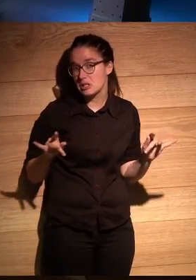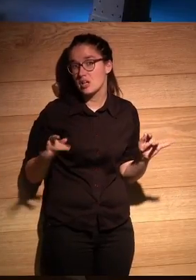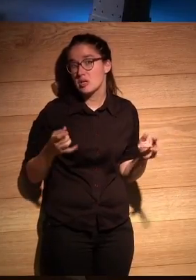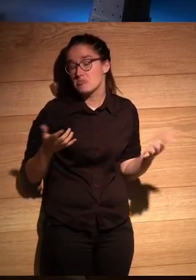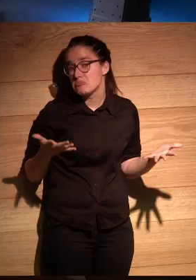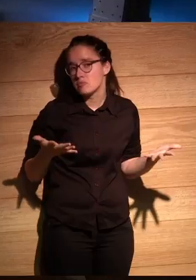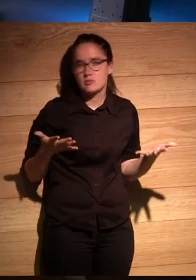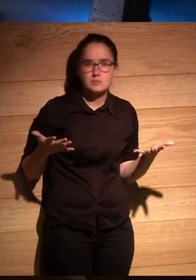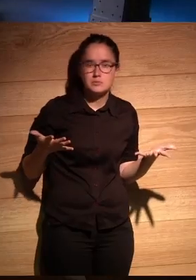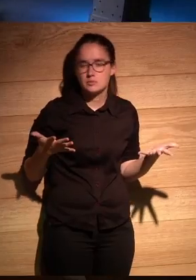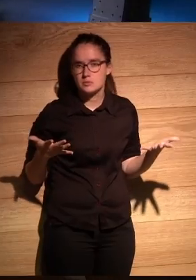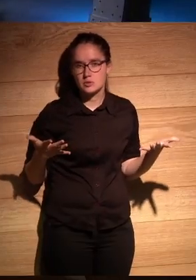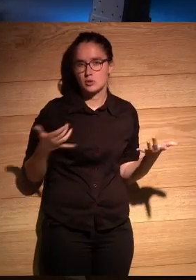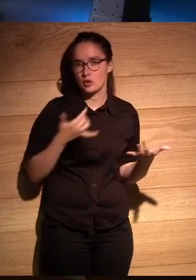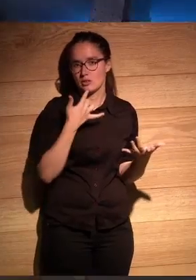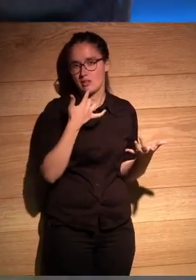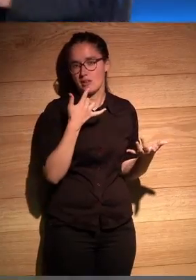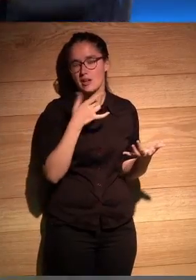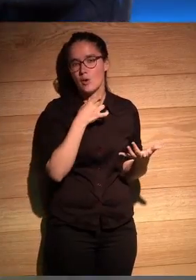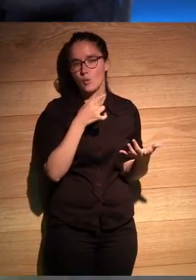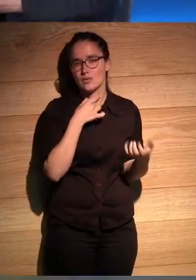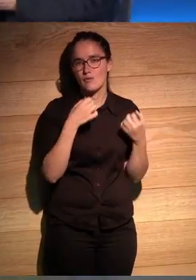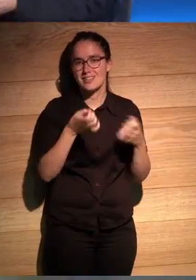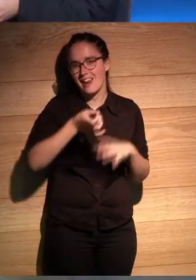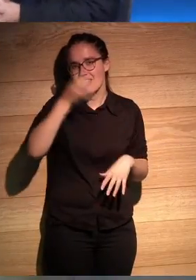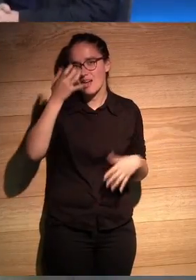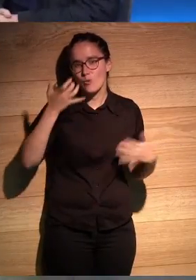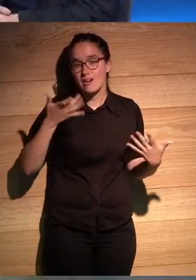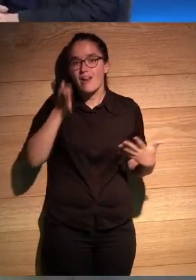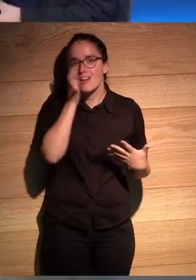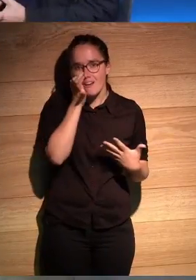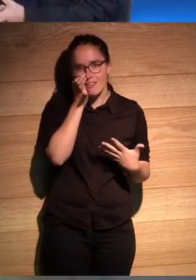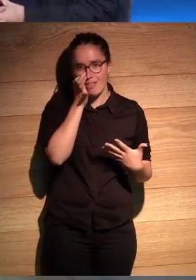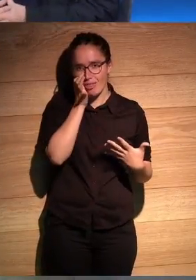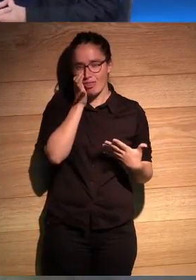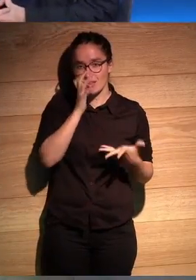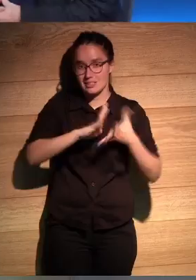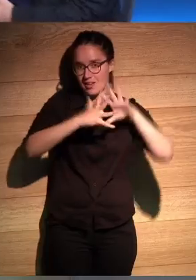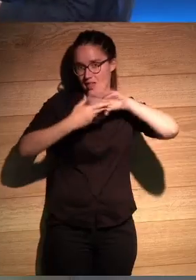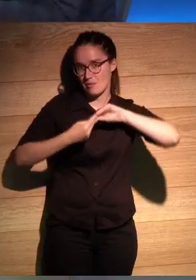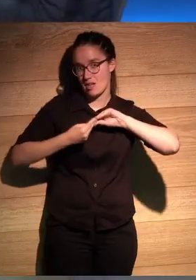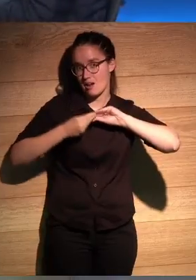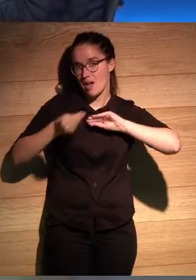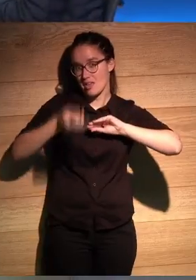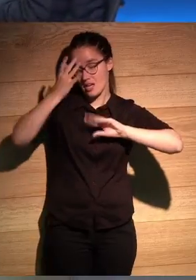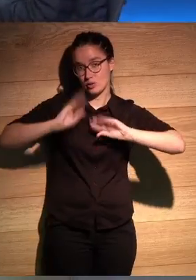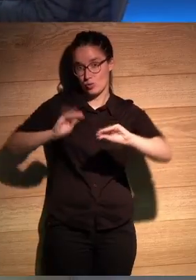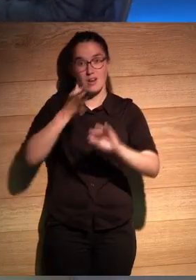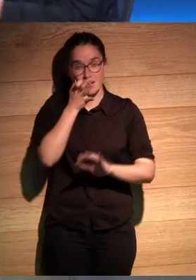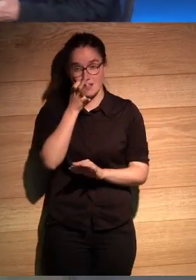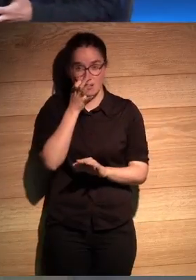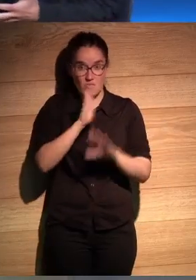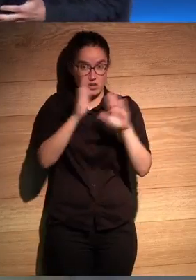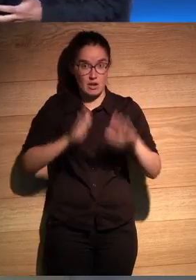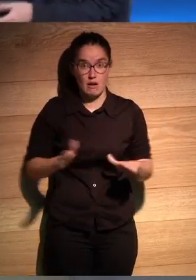quiero decir no no con esto te decía que le gustaba mucho la idea de que la realidad se adecuara a su idea de la realidad que finalmente